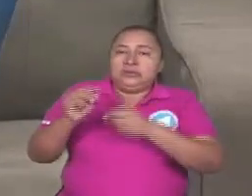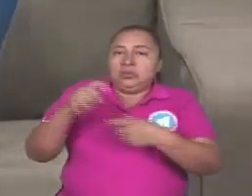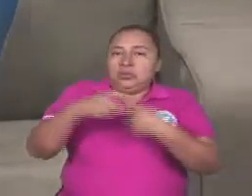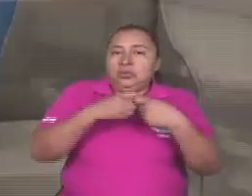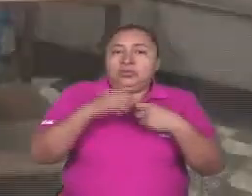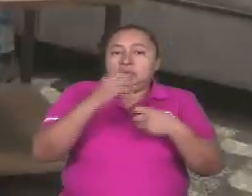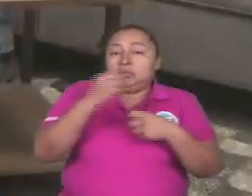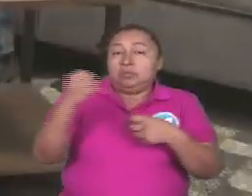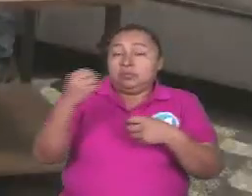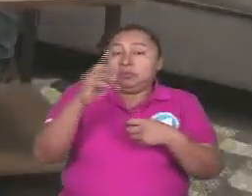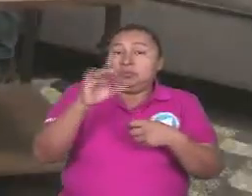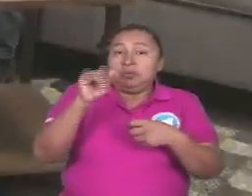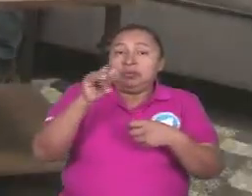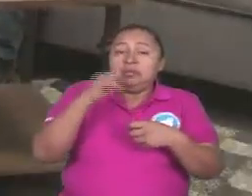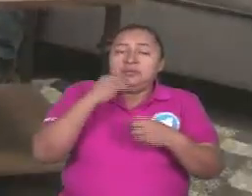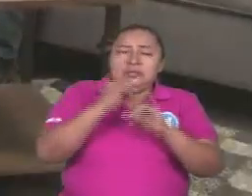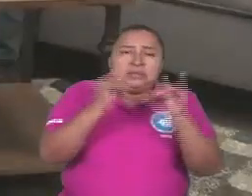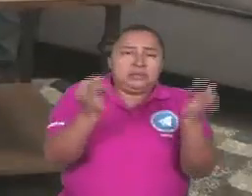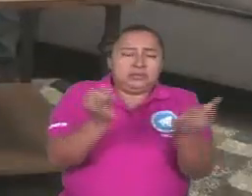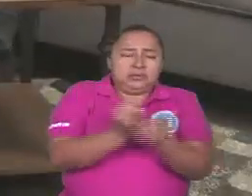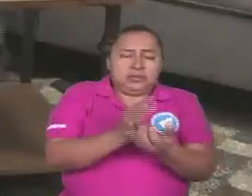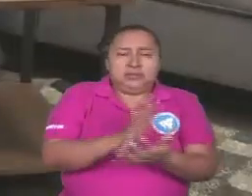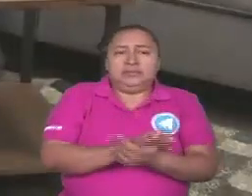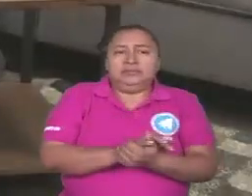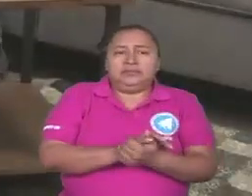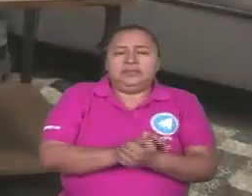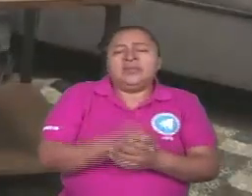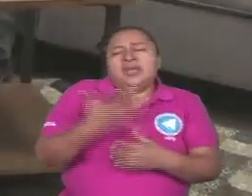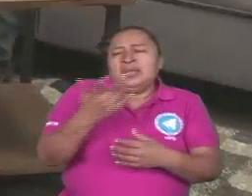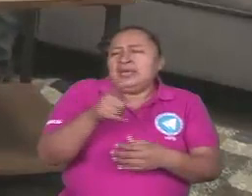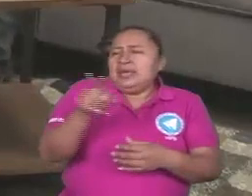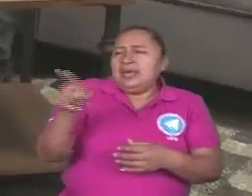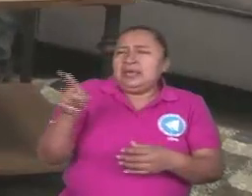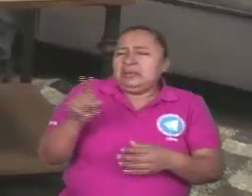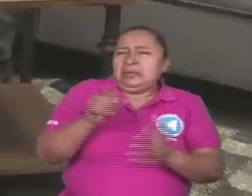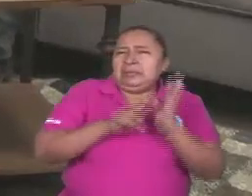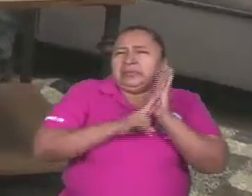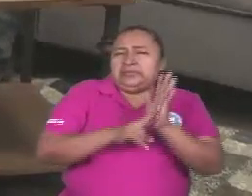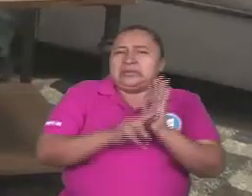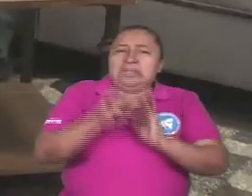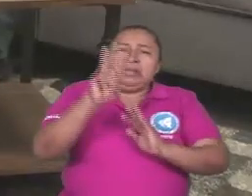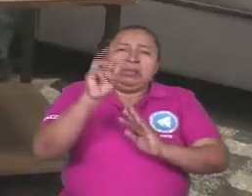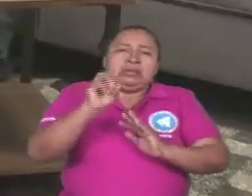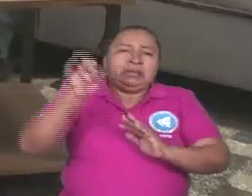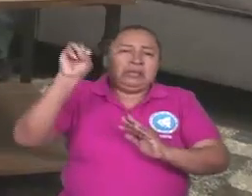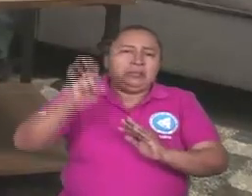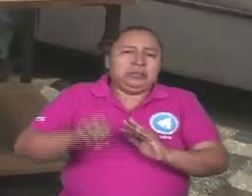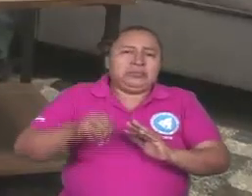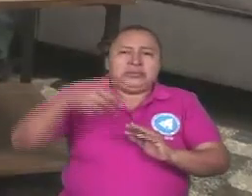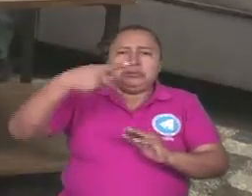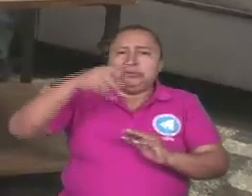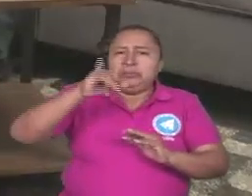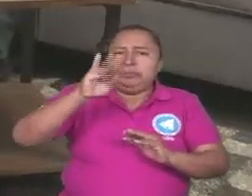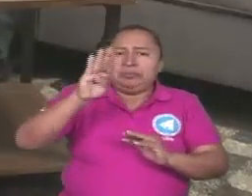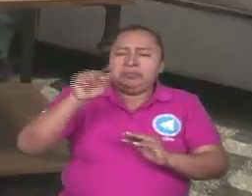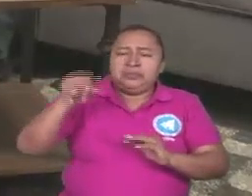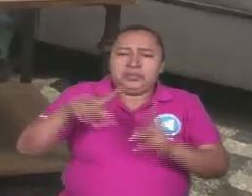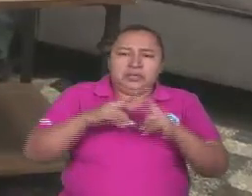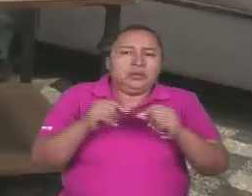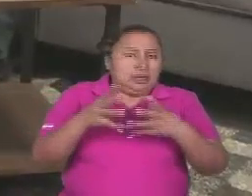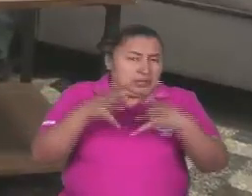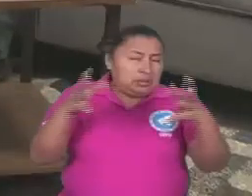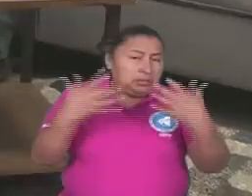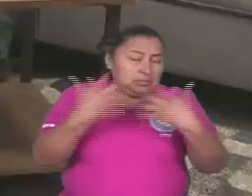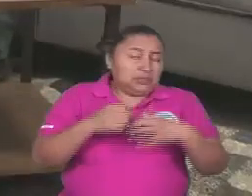internacionales. Es que ellos solo representan como el 30% del PIB de Nicaragua. La gran empresa.